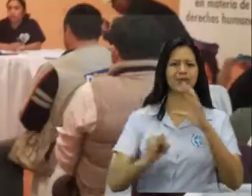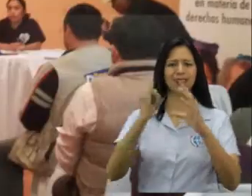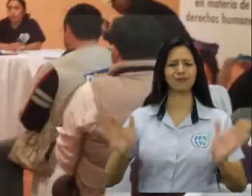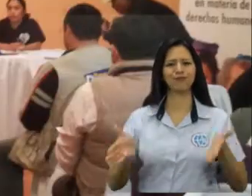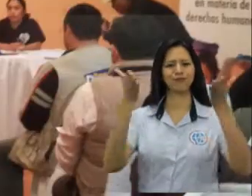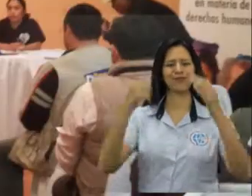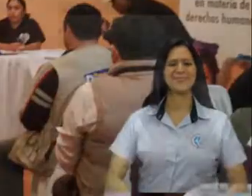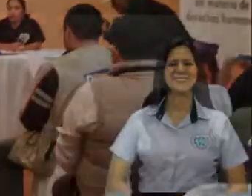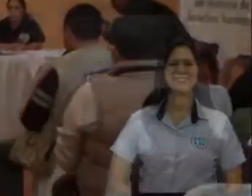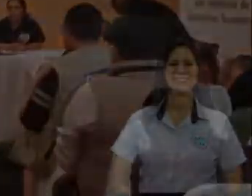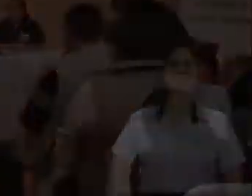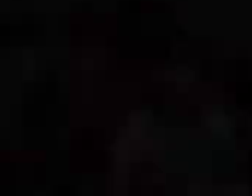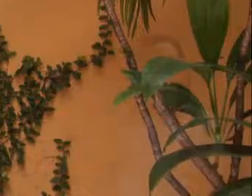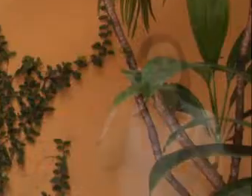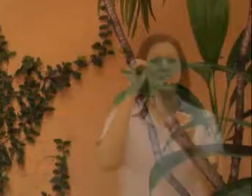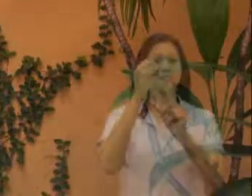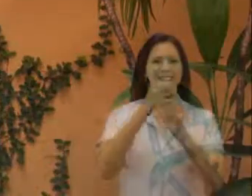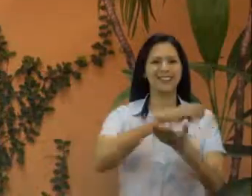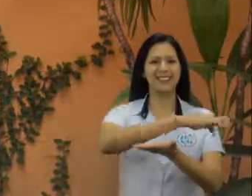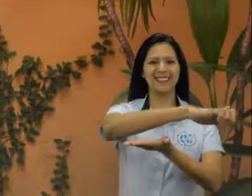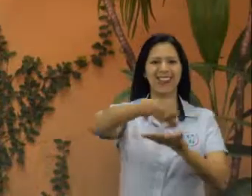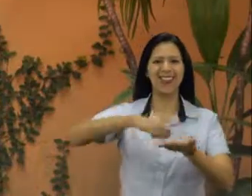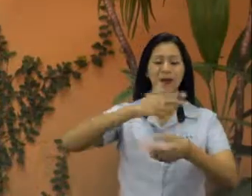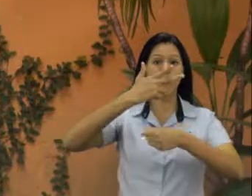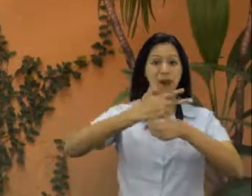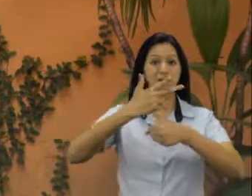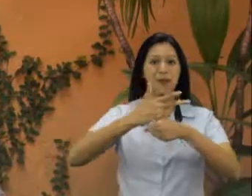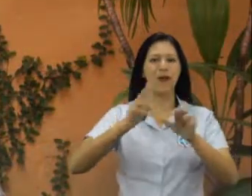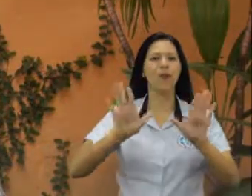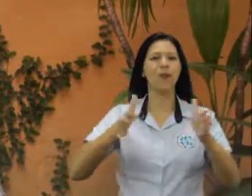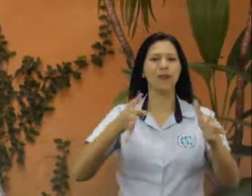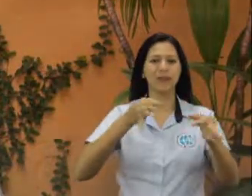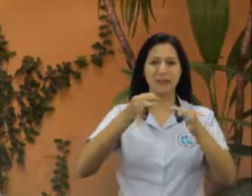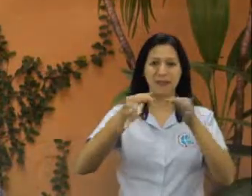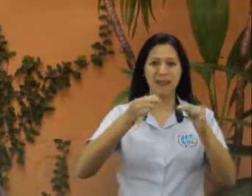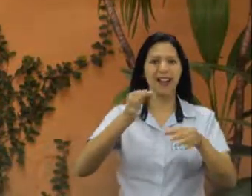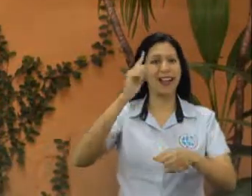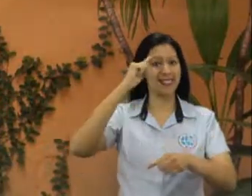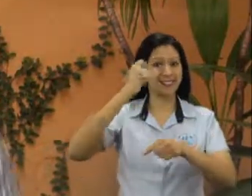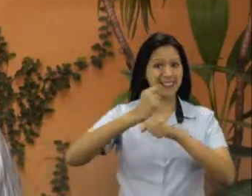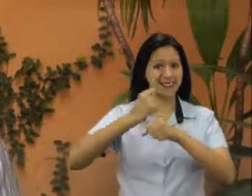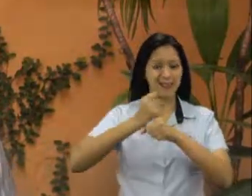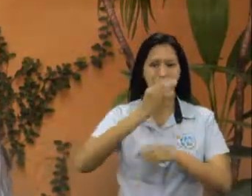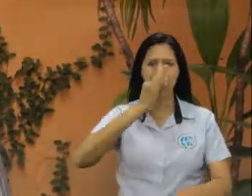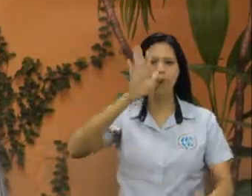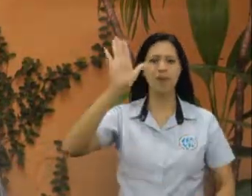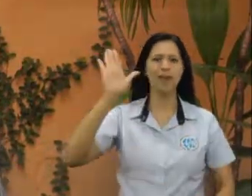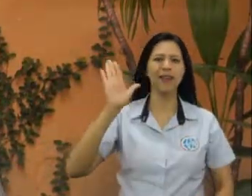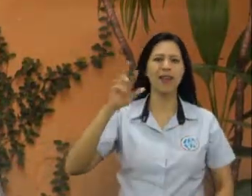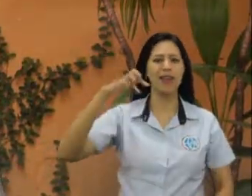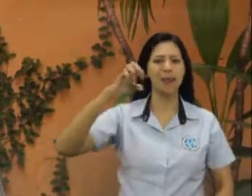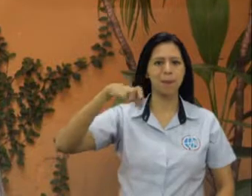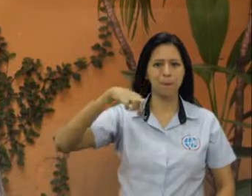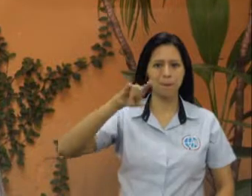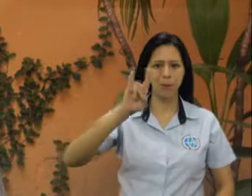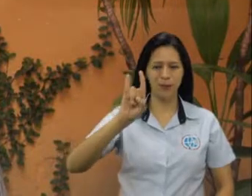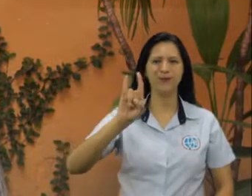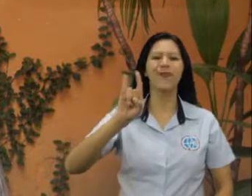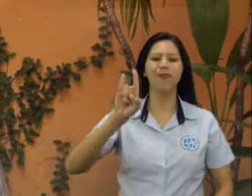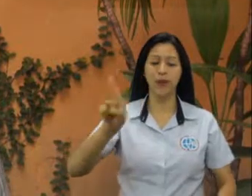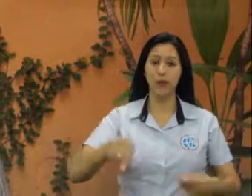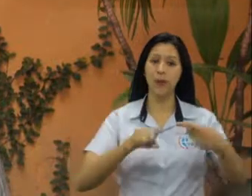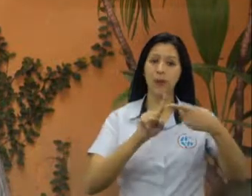los derechos humanos en Guatemala. Desafíos del Estado de Guatemala para dar cumplimiento al EPO. Número 1.